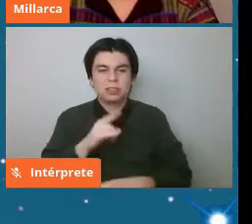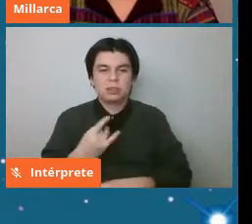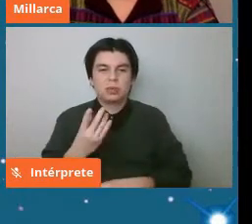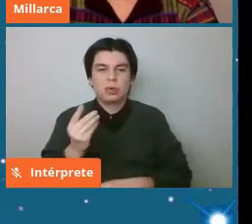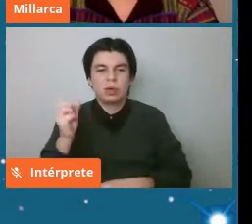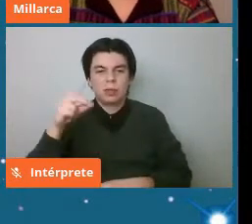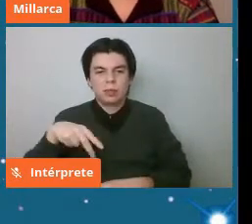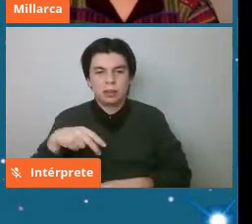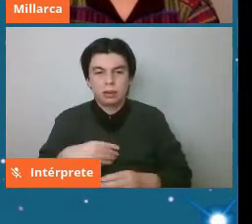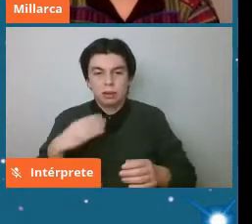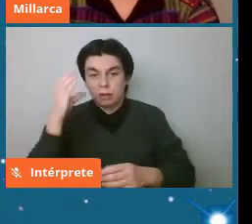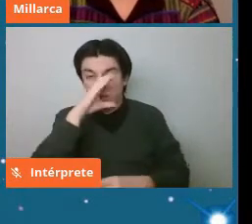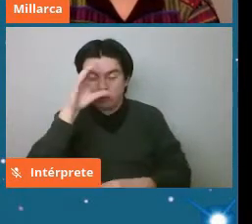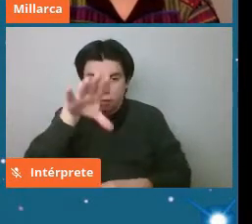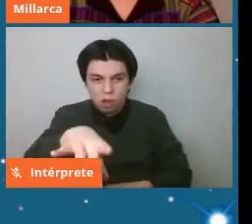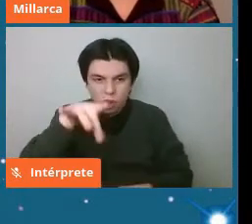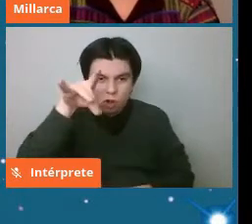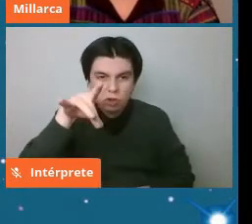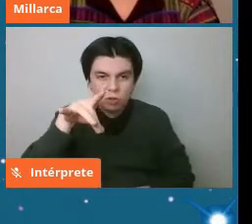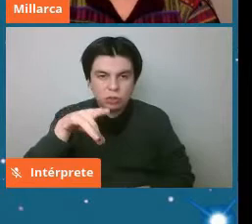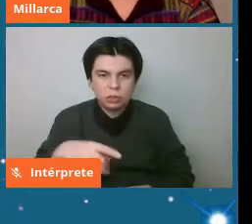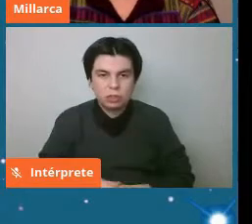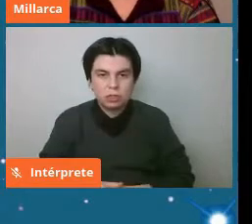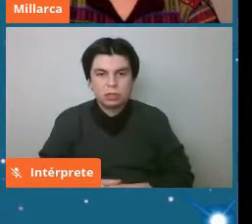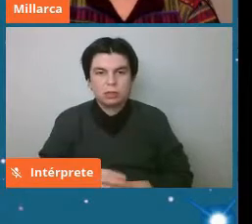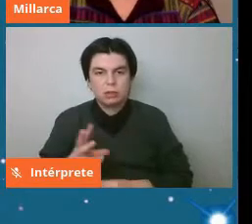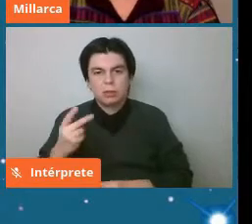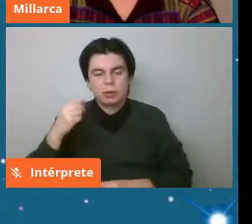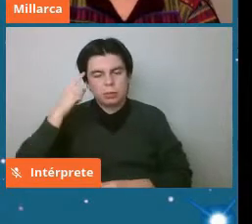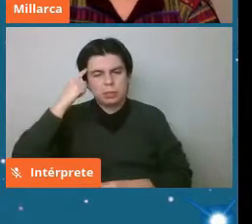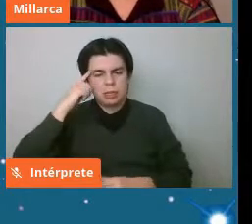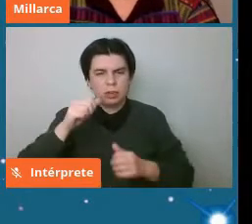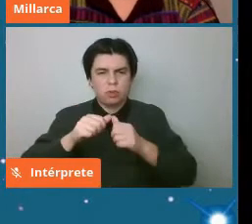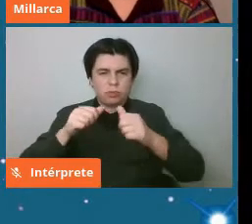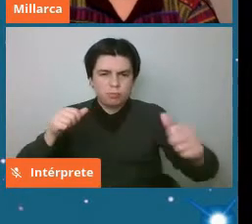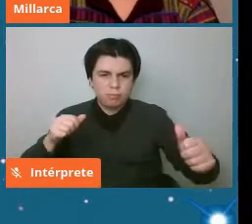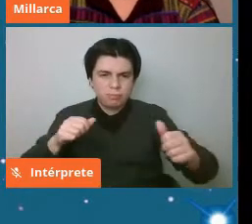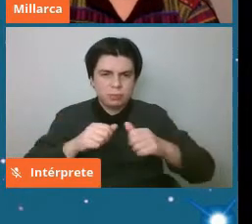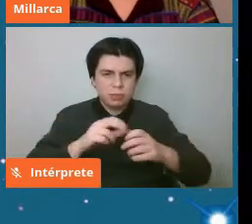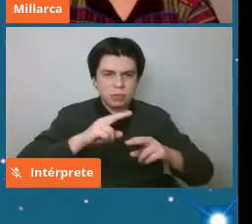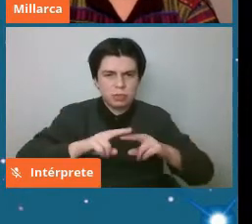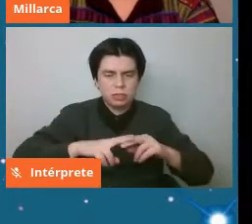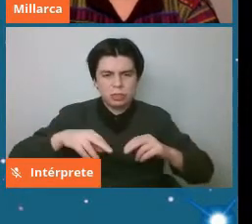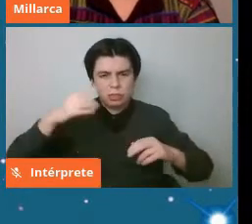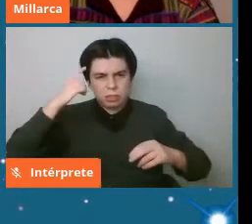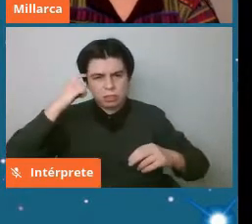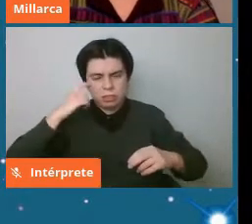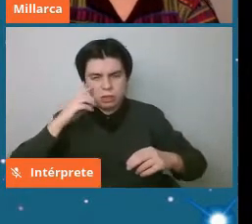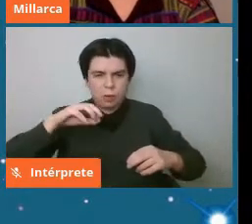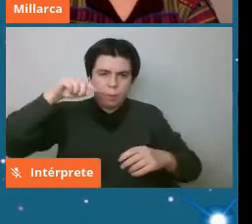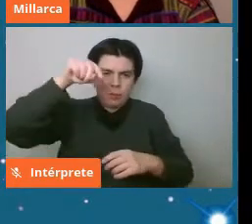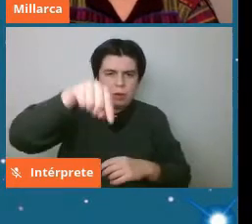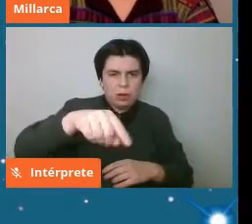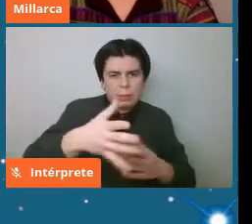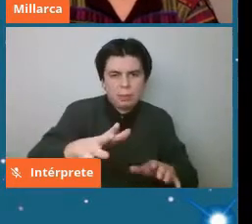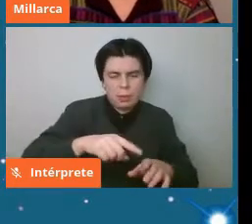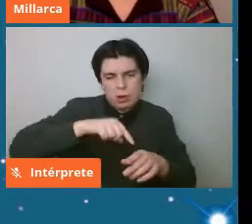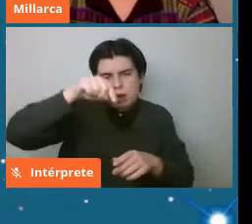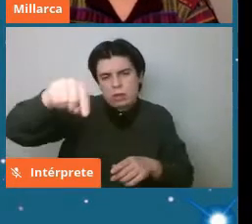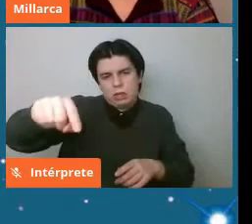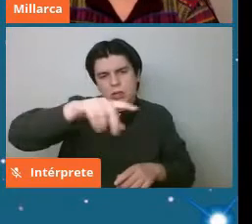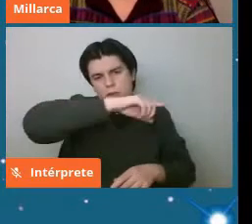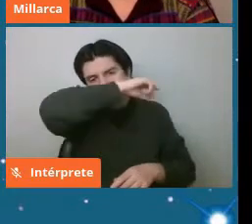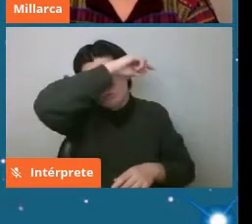se fueron a buscar este meteorito los que calcularon la trayectoria generaron esta línea y dijeron ya por acá tiene que caer entonces